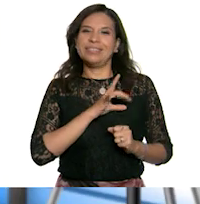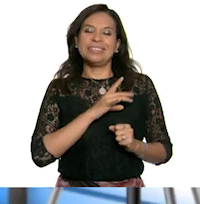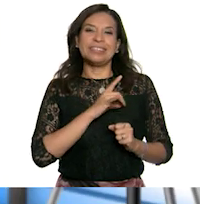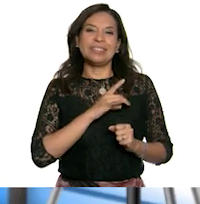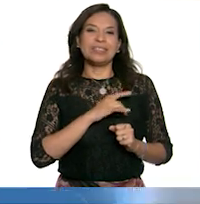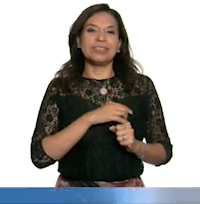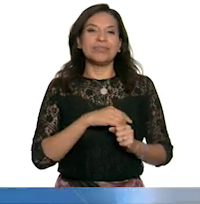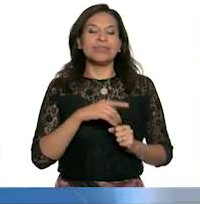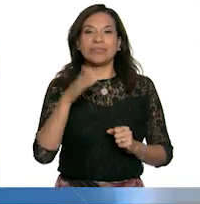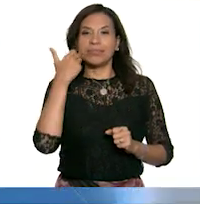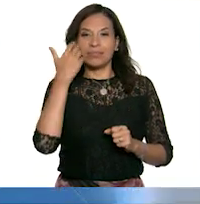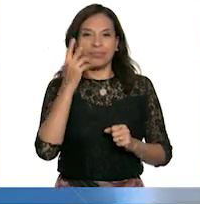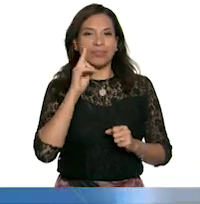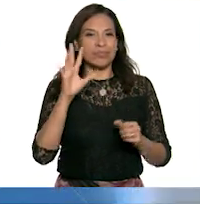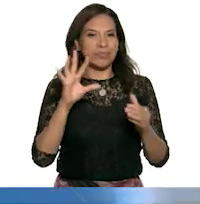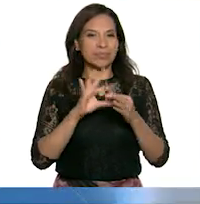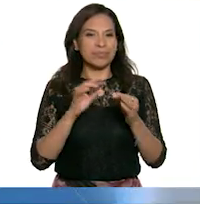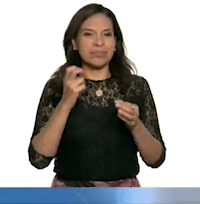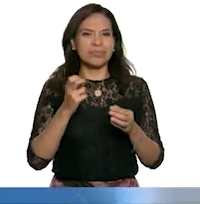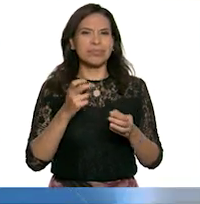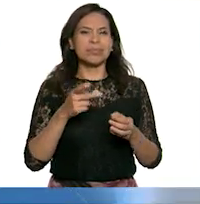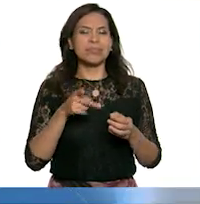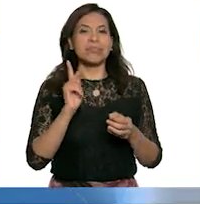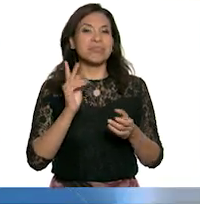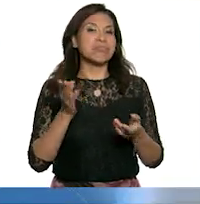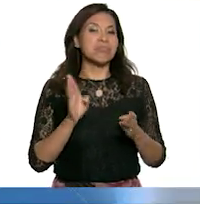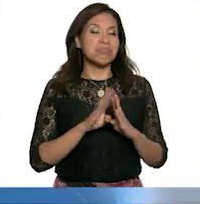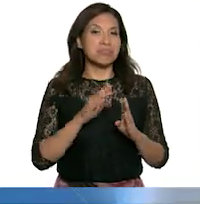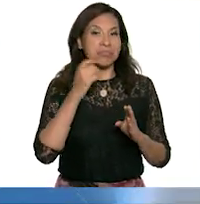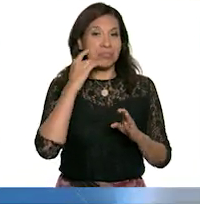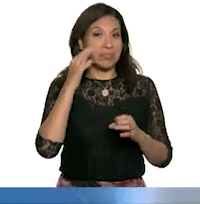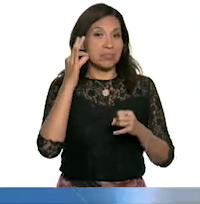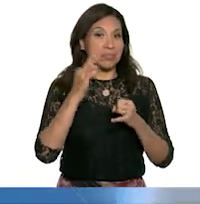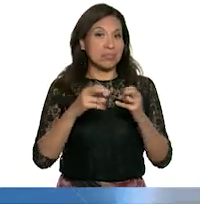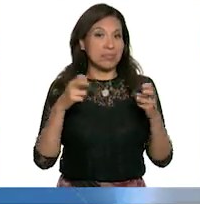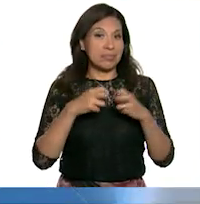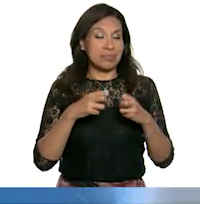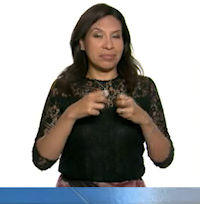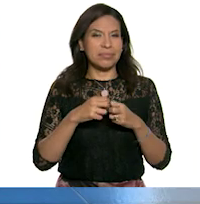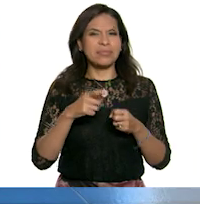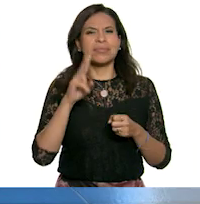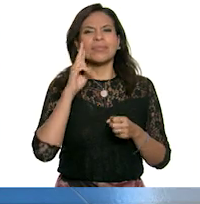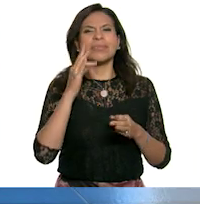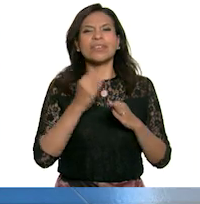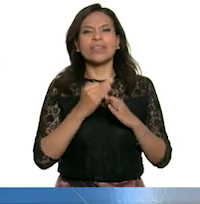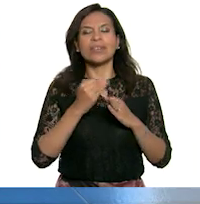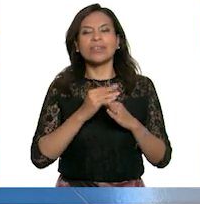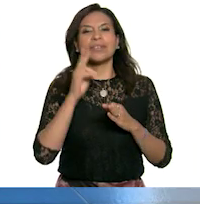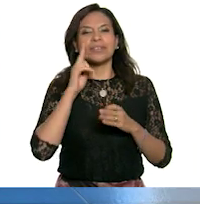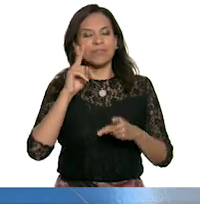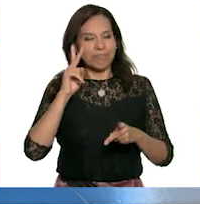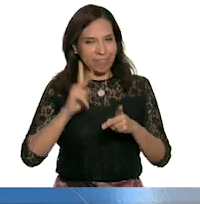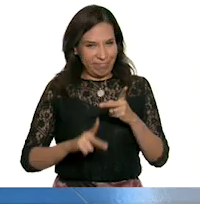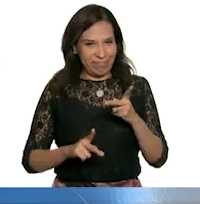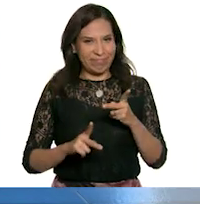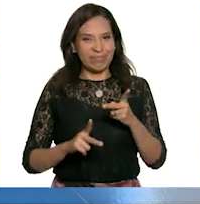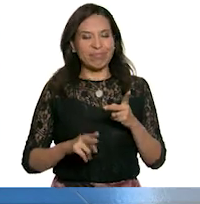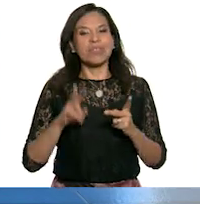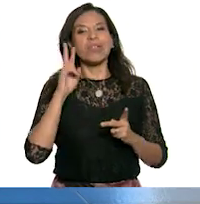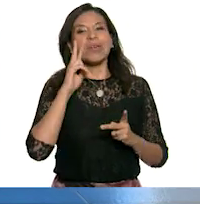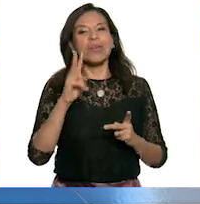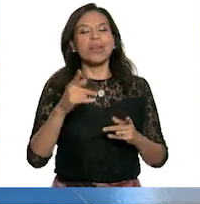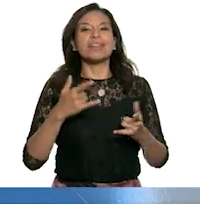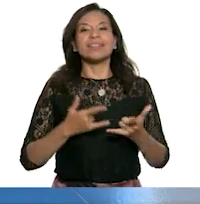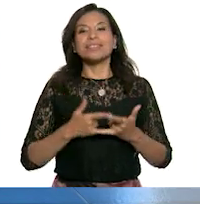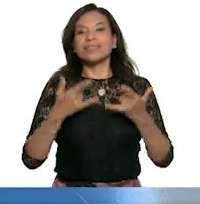Ya quiero que termine tu anécdota. Pero como no quiero llegar al pánico, ¿qué te parece si hacemos una pausa? Y vamos a